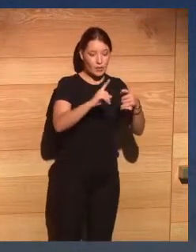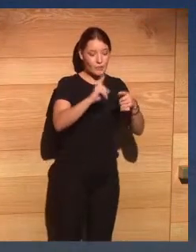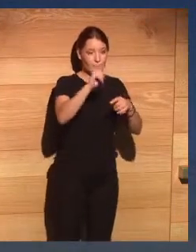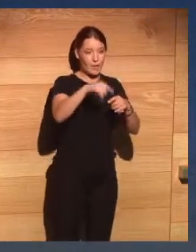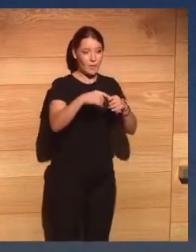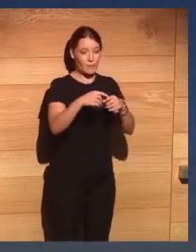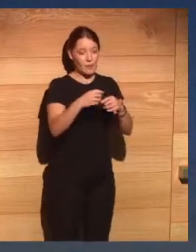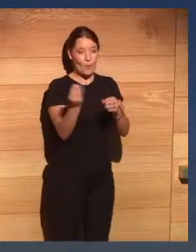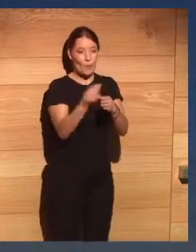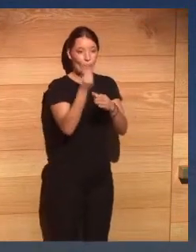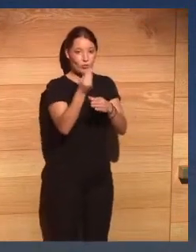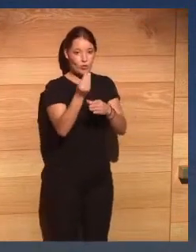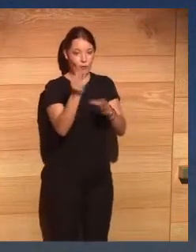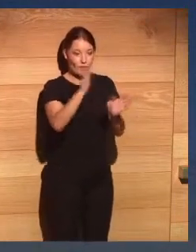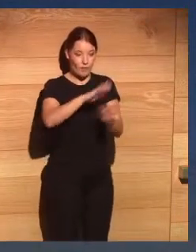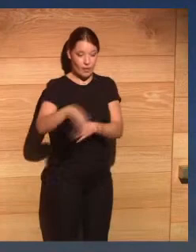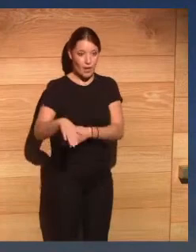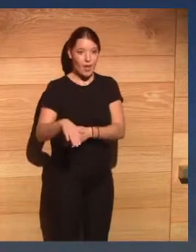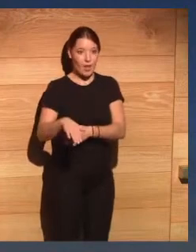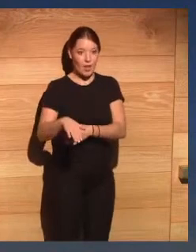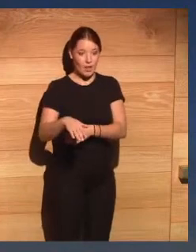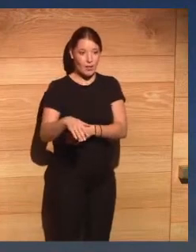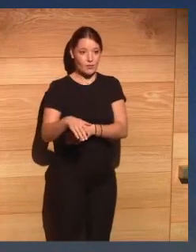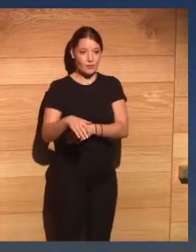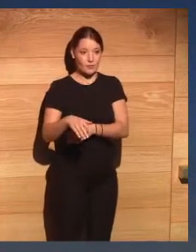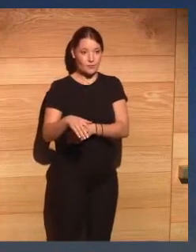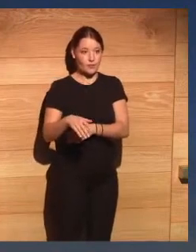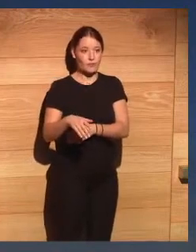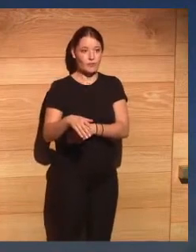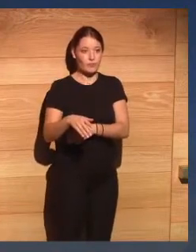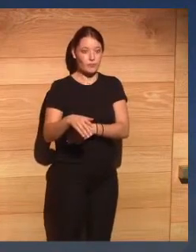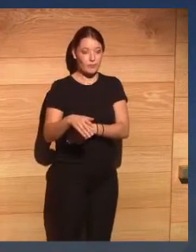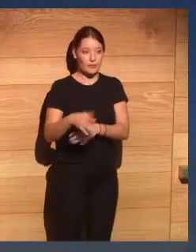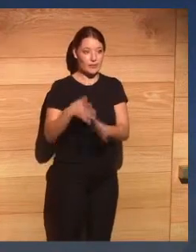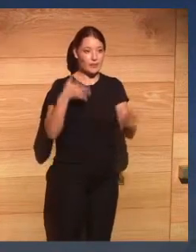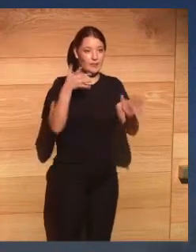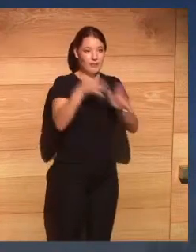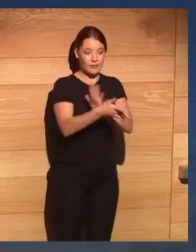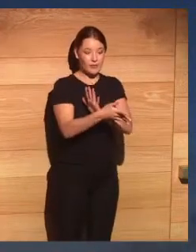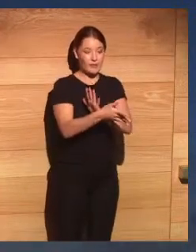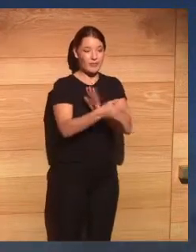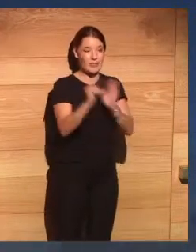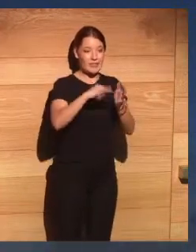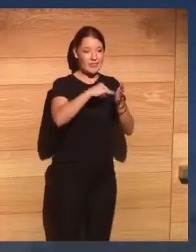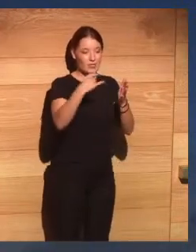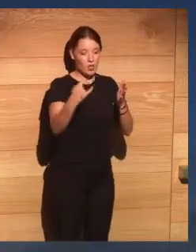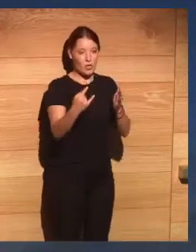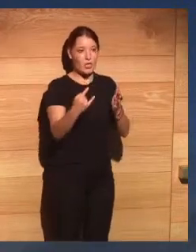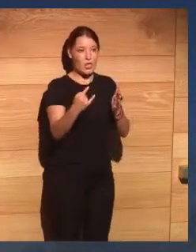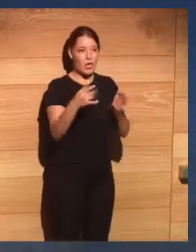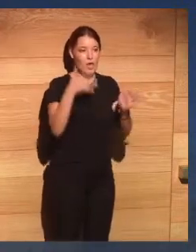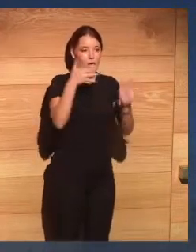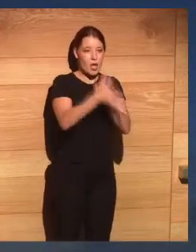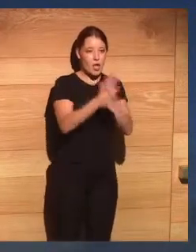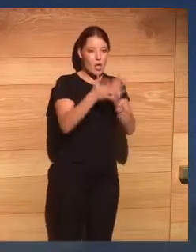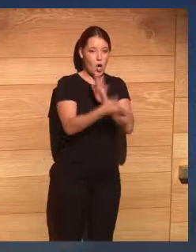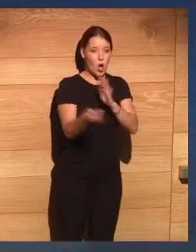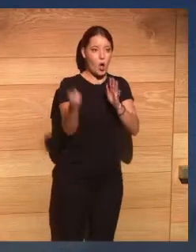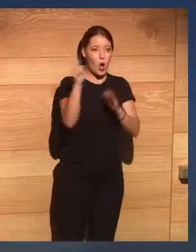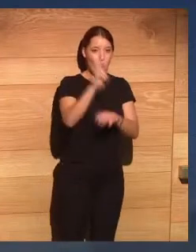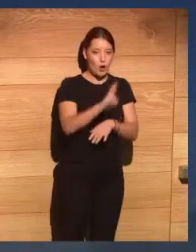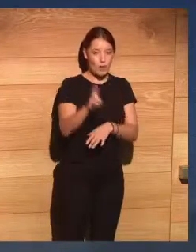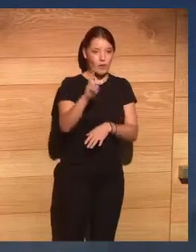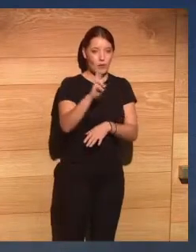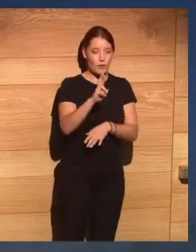tecnologías de la información están redefiniendo prácticamente todas las actividades y